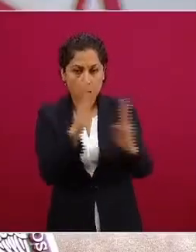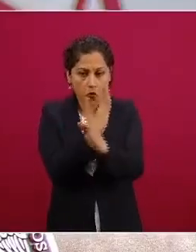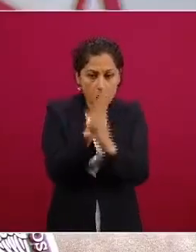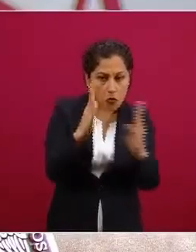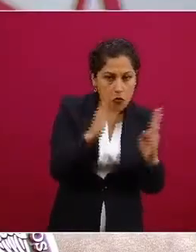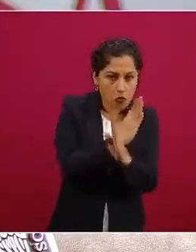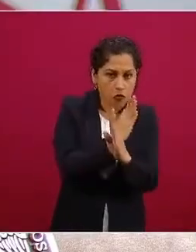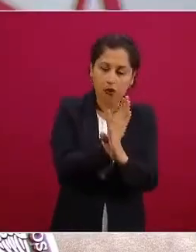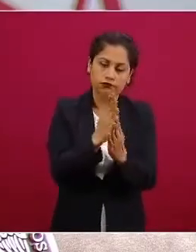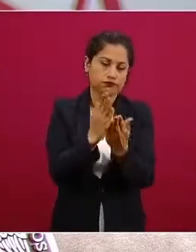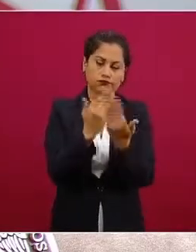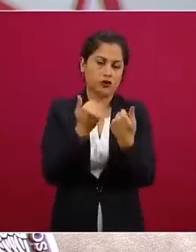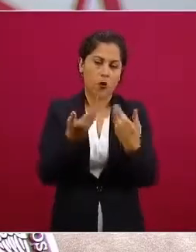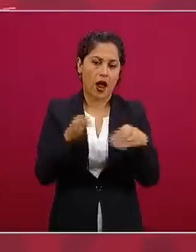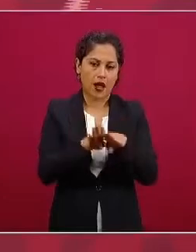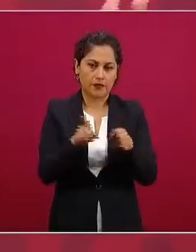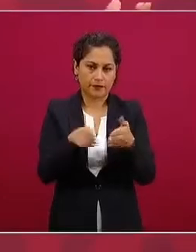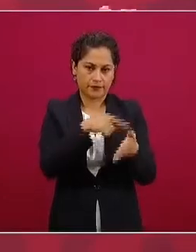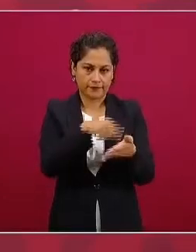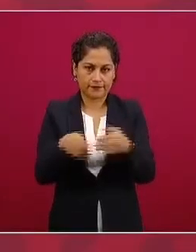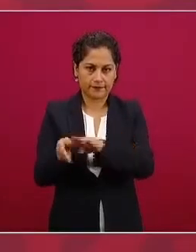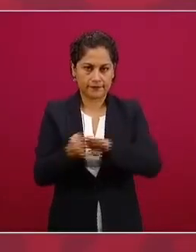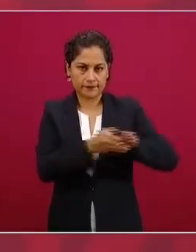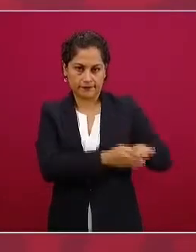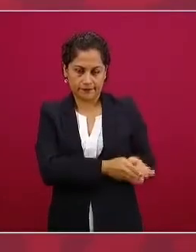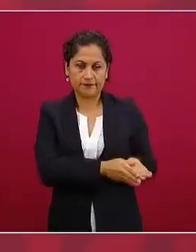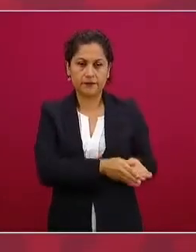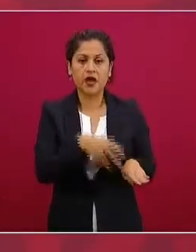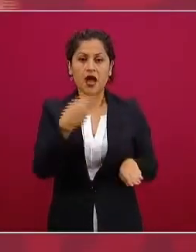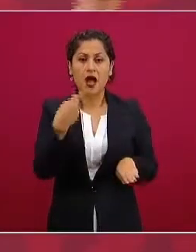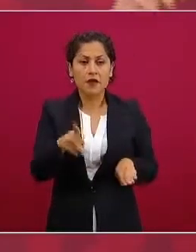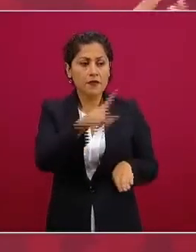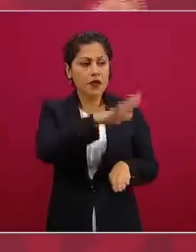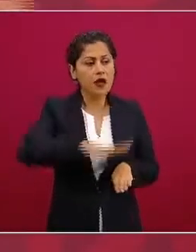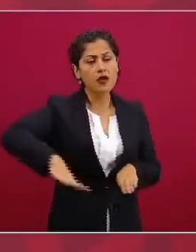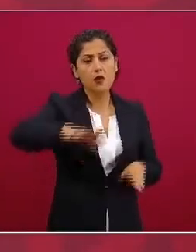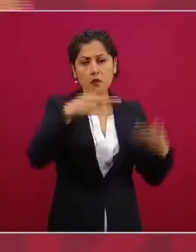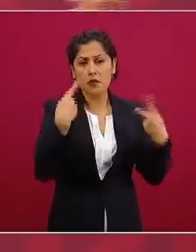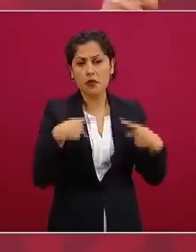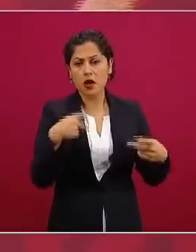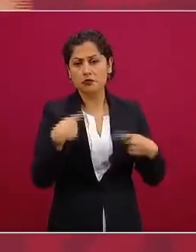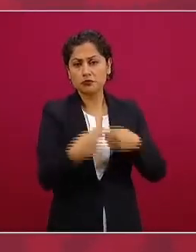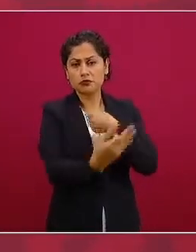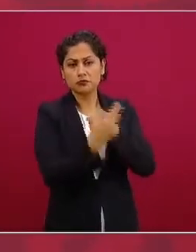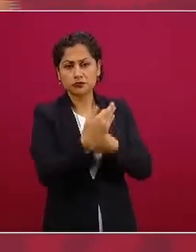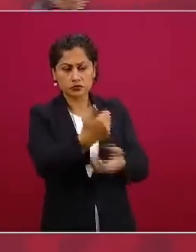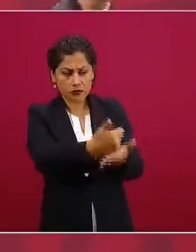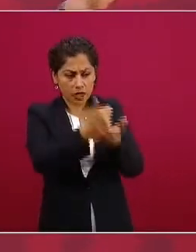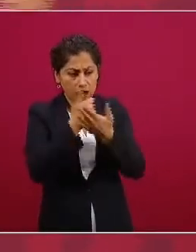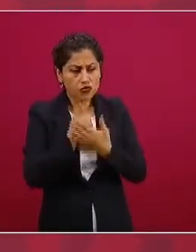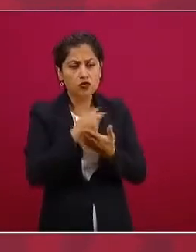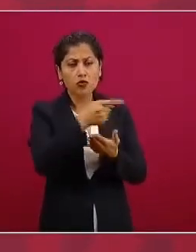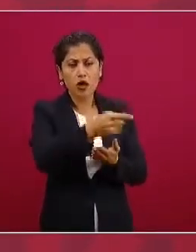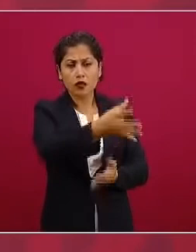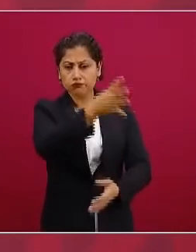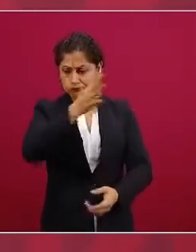pero me llega todo la gente me informa además ahí en las redes sale todo